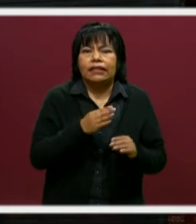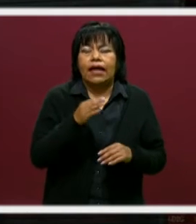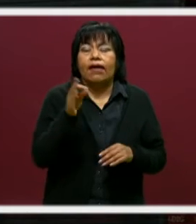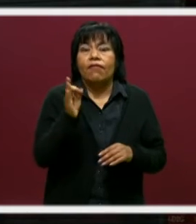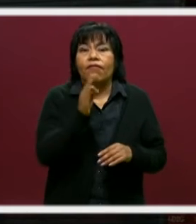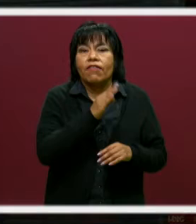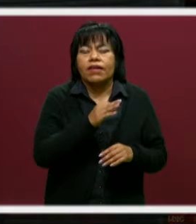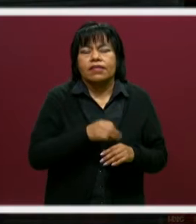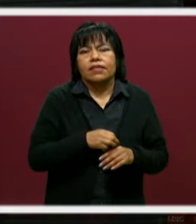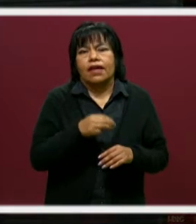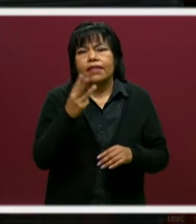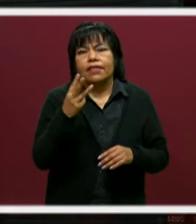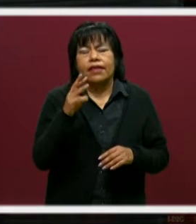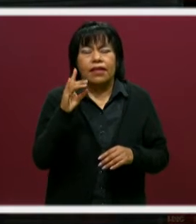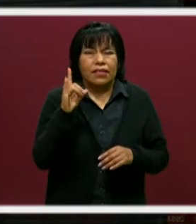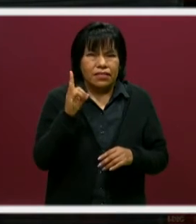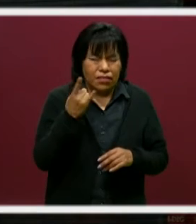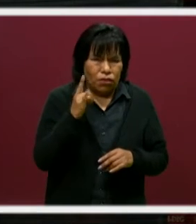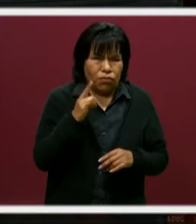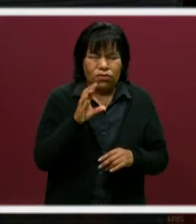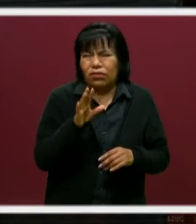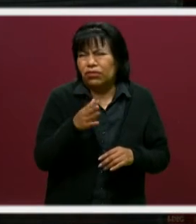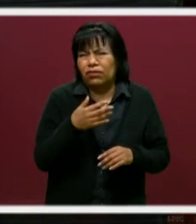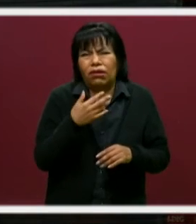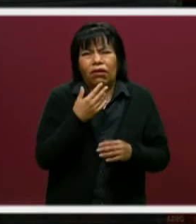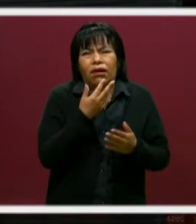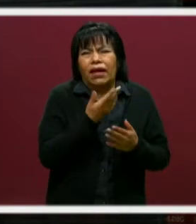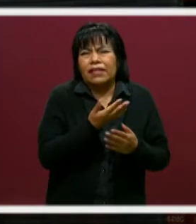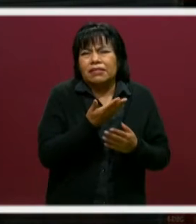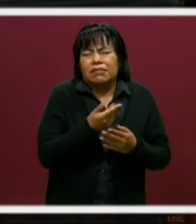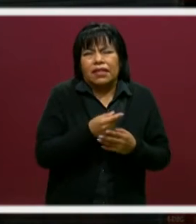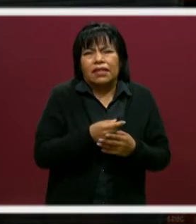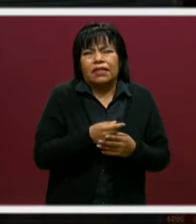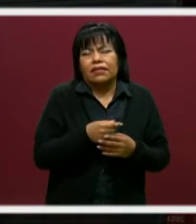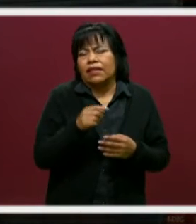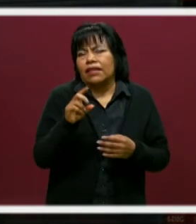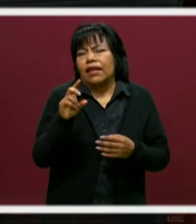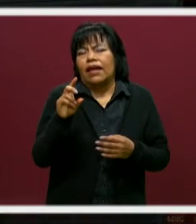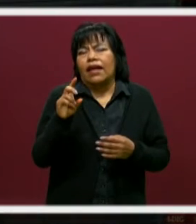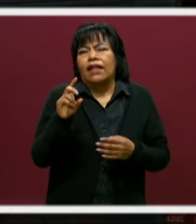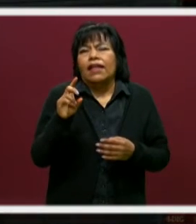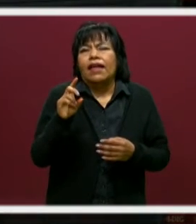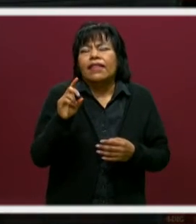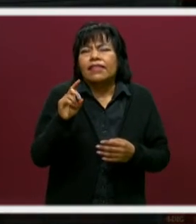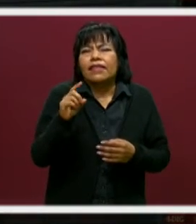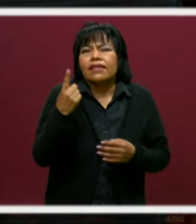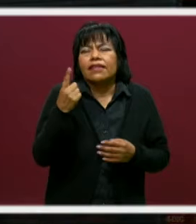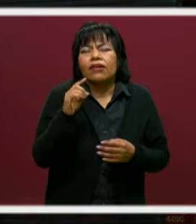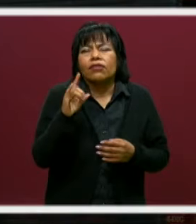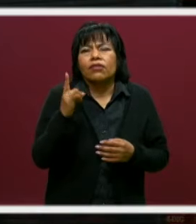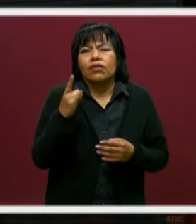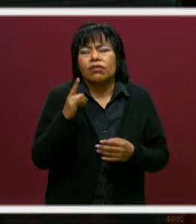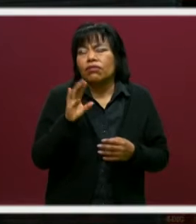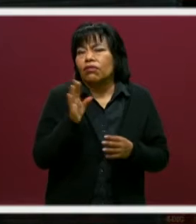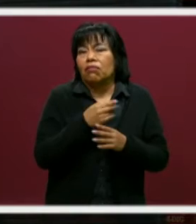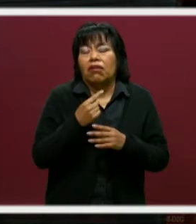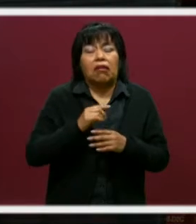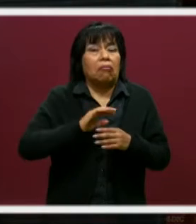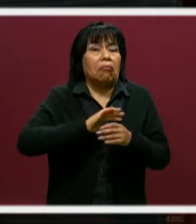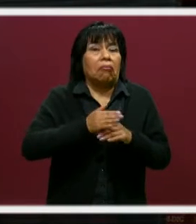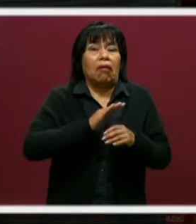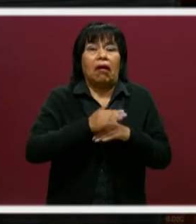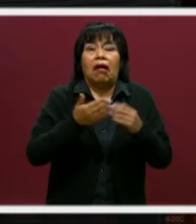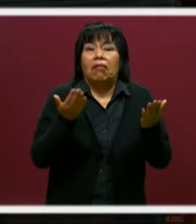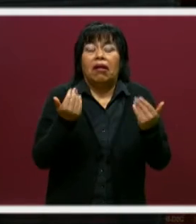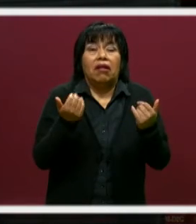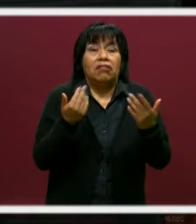fecha que es 3 de julio y no se esperen a la segunda fecha que tenemos que es el 31 de julio, puesto que los lugares se van acabando.